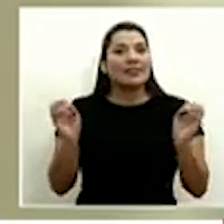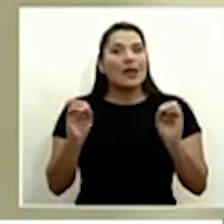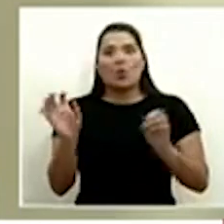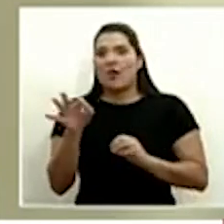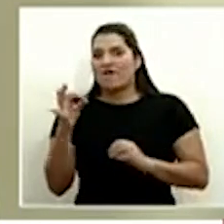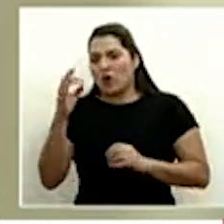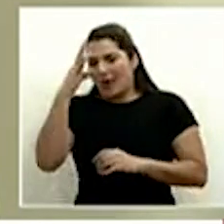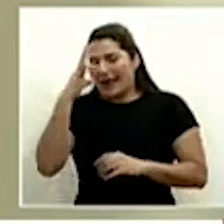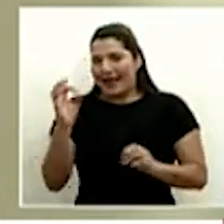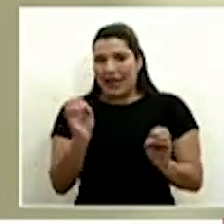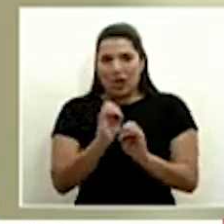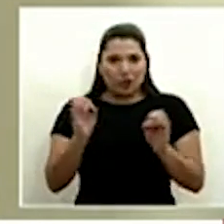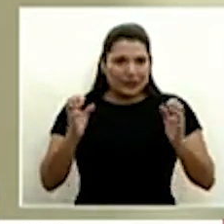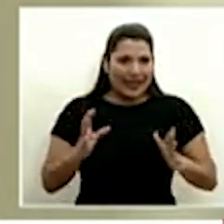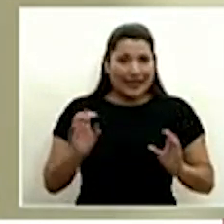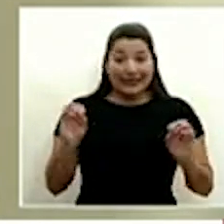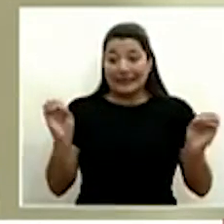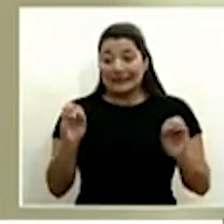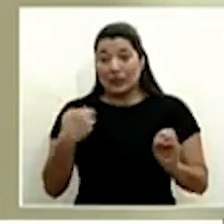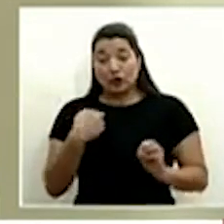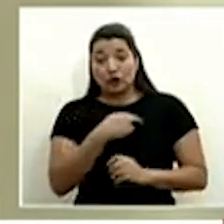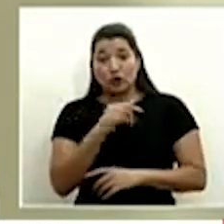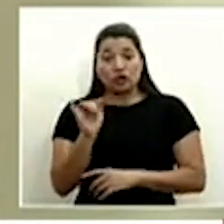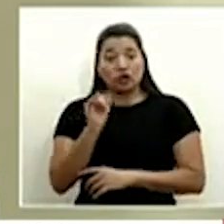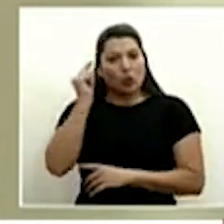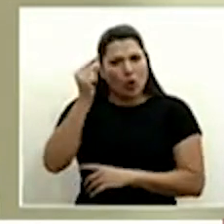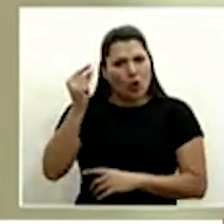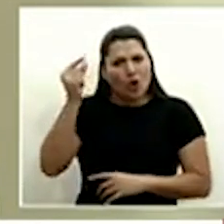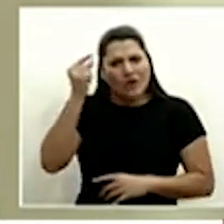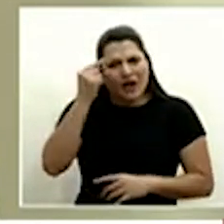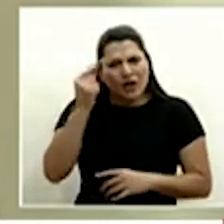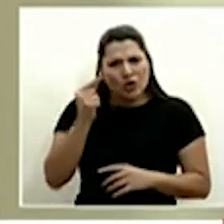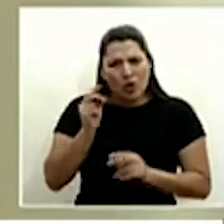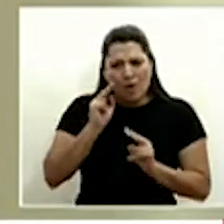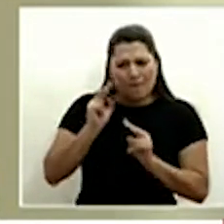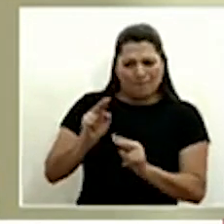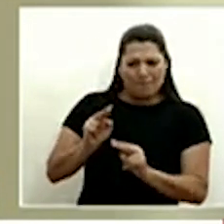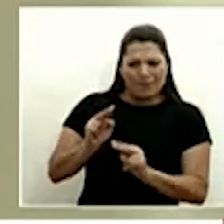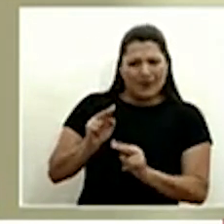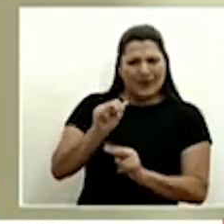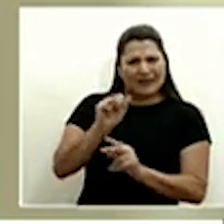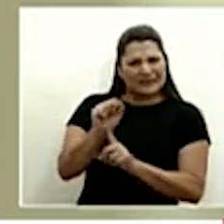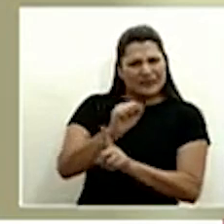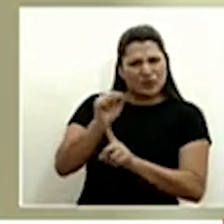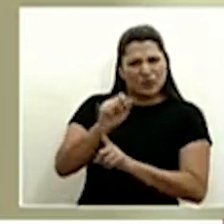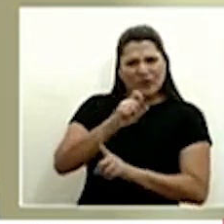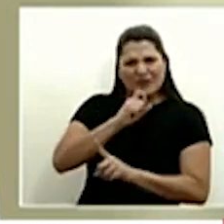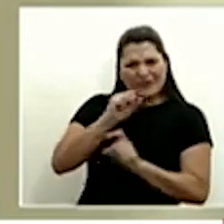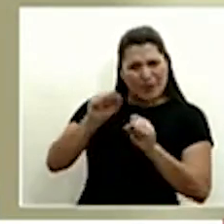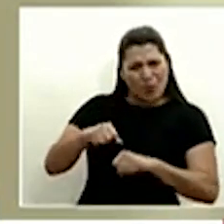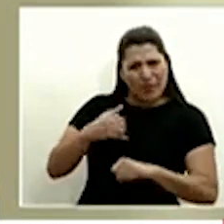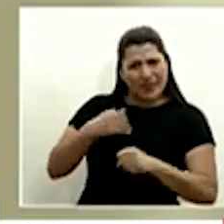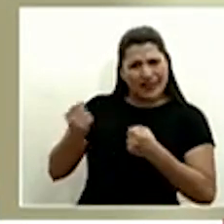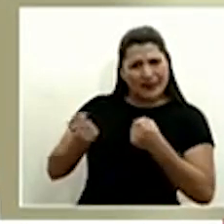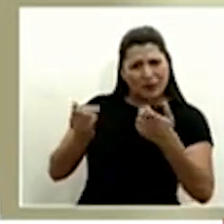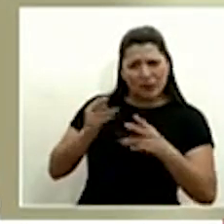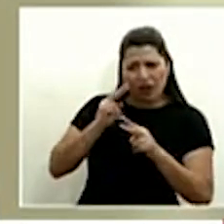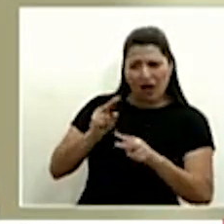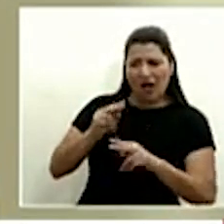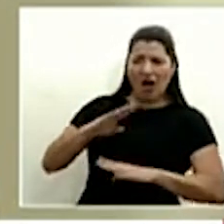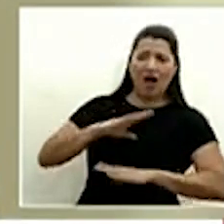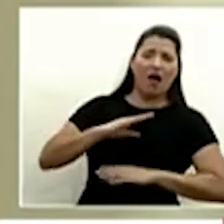a nosotros tampoco como gobierno nos hace feliz las condiciones difíciles que pueden estar teniendo estas personas